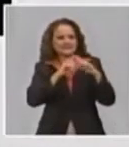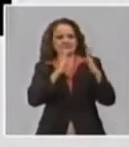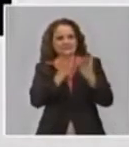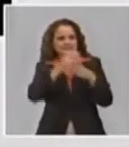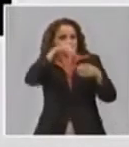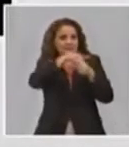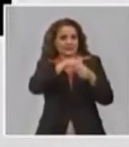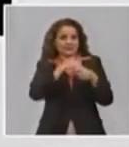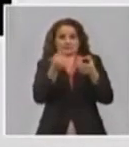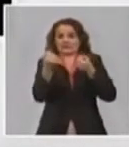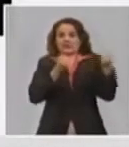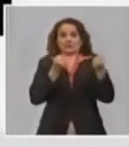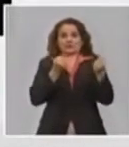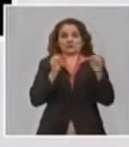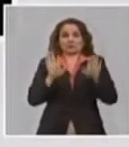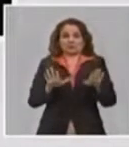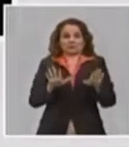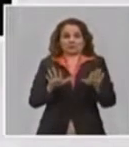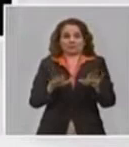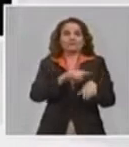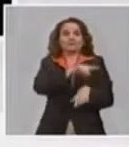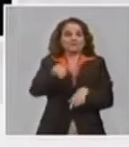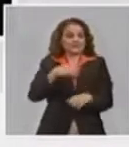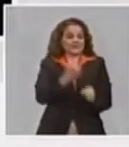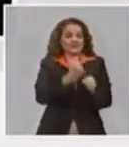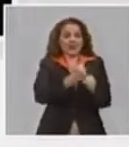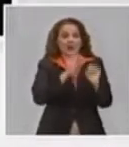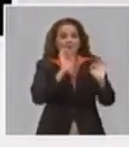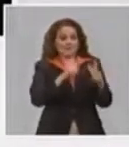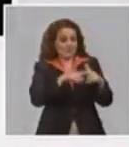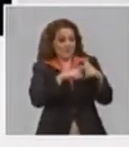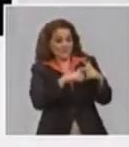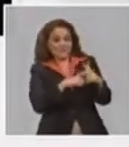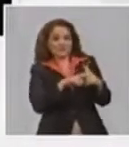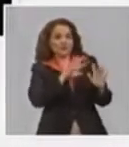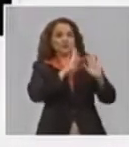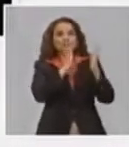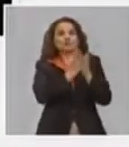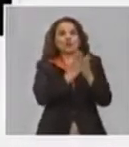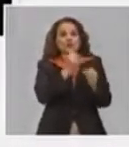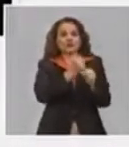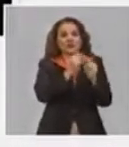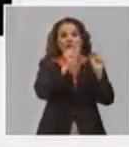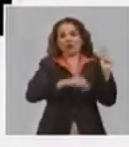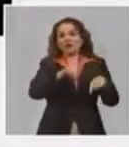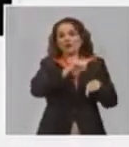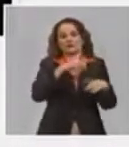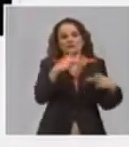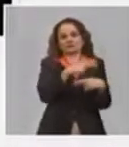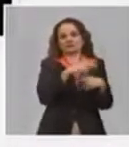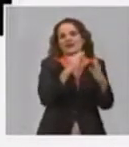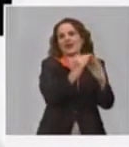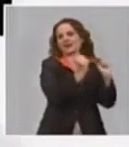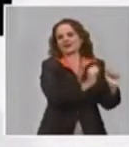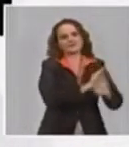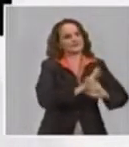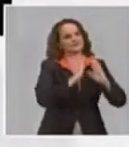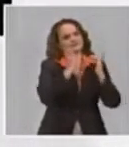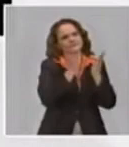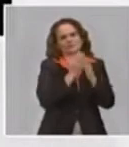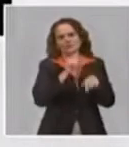transporte y toda esta agencia de pasajes esos trabajadores están a tiempo completo o interruptos. Y